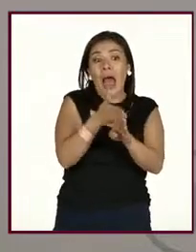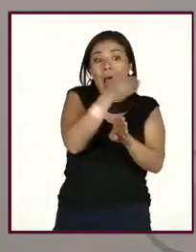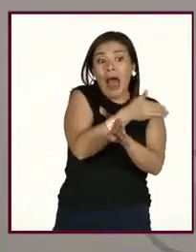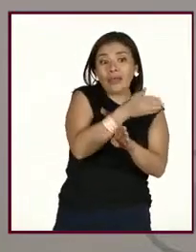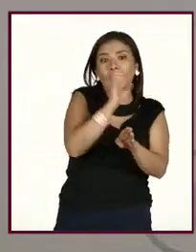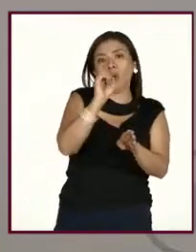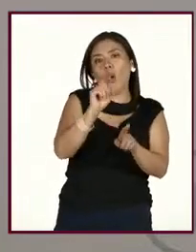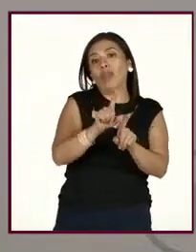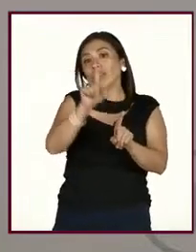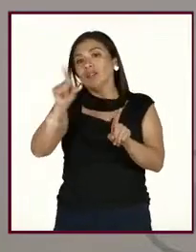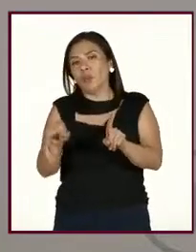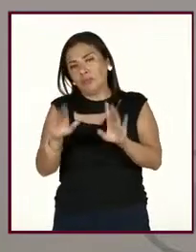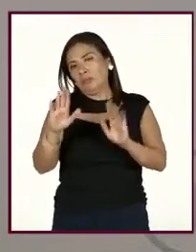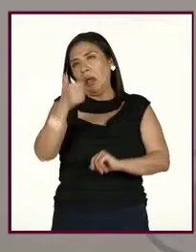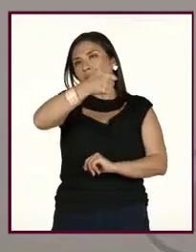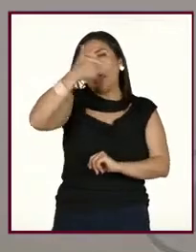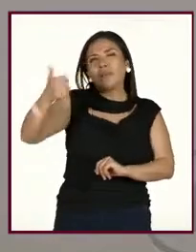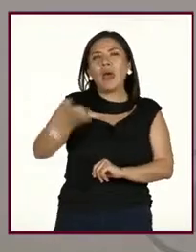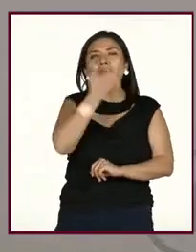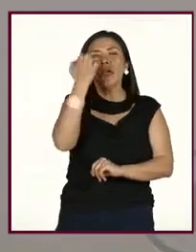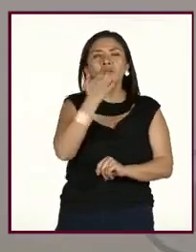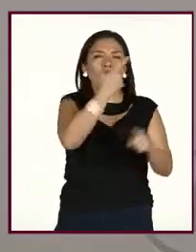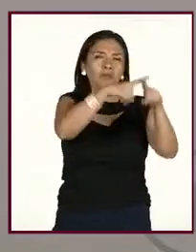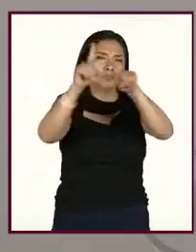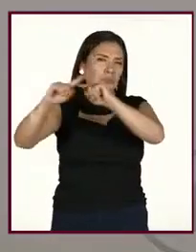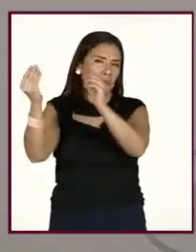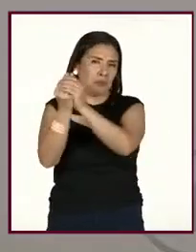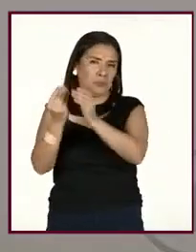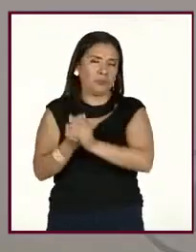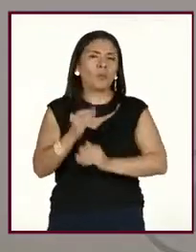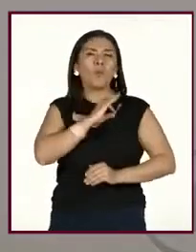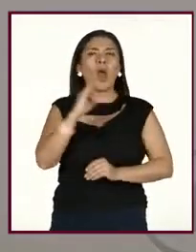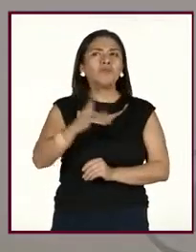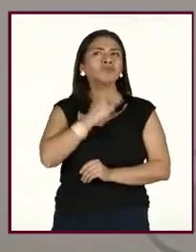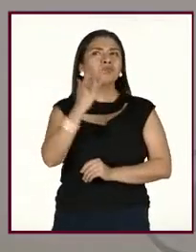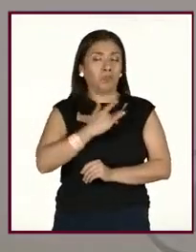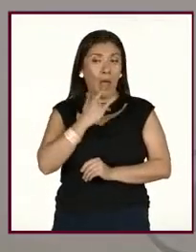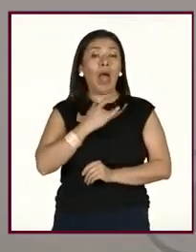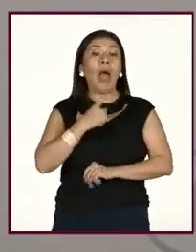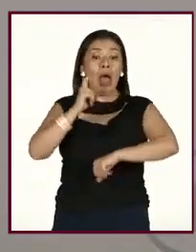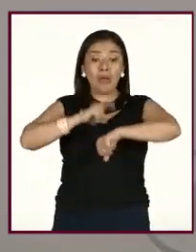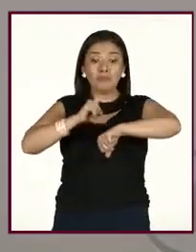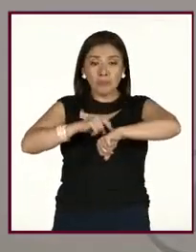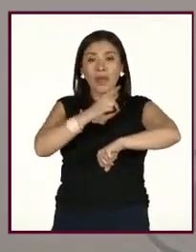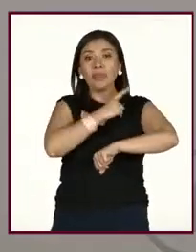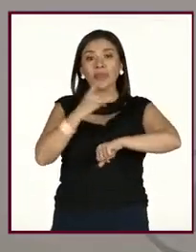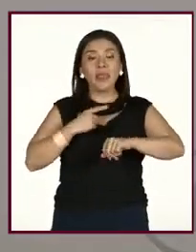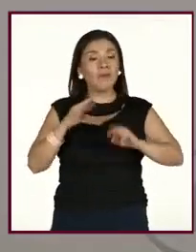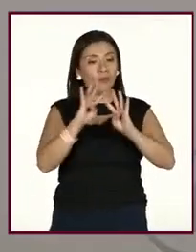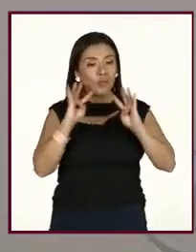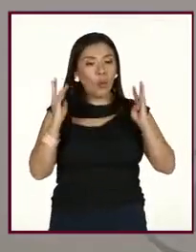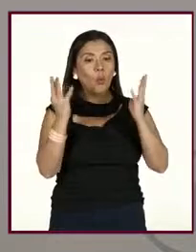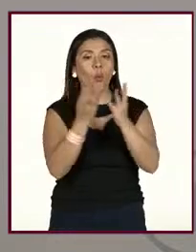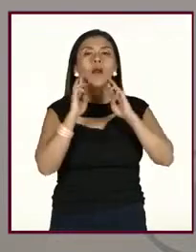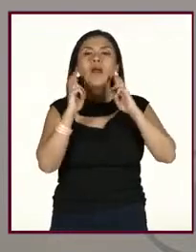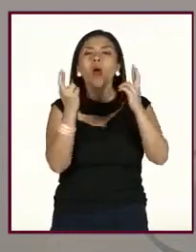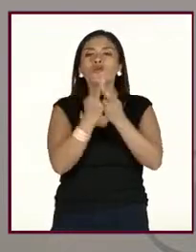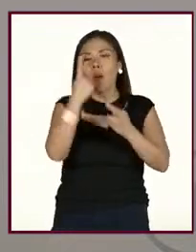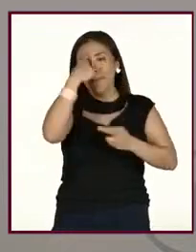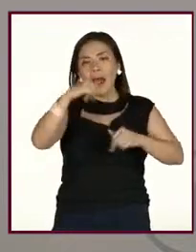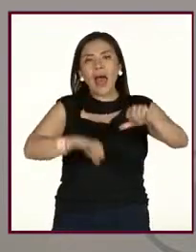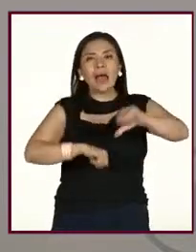escuela, cada situación es distinta. A lo mejor de decir, bueno, nos vamos a reunir todos, hacer alguna actividad de 20 minutos,